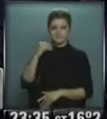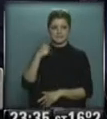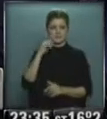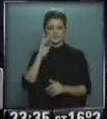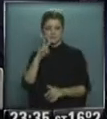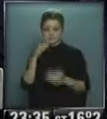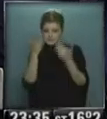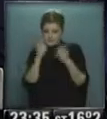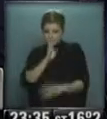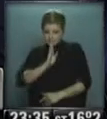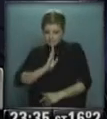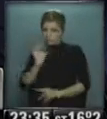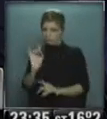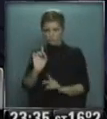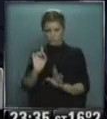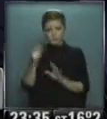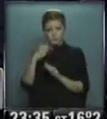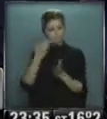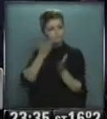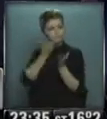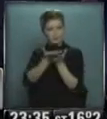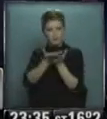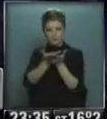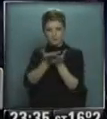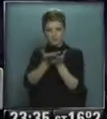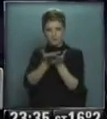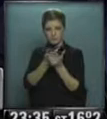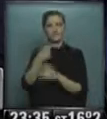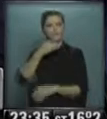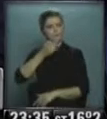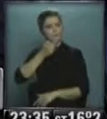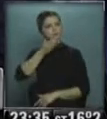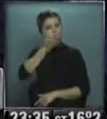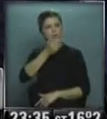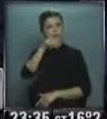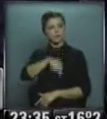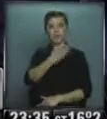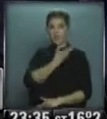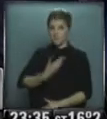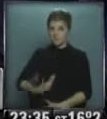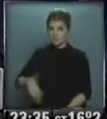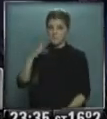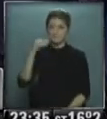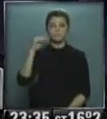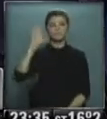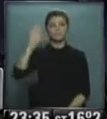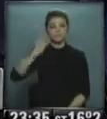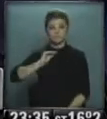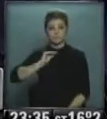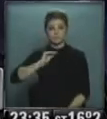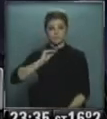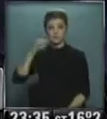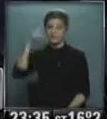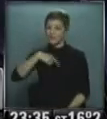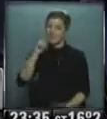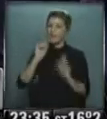aquello que suelen volcar por otros canales sino que se animaron a decirlo y que del otro lado estaba la presidenta para escucharlos nada más y nada menos digamos que